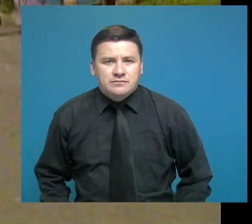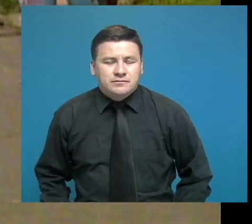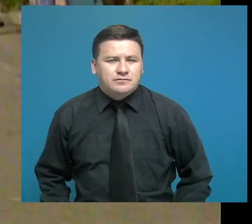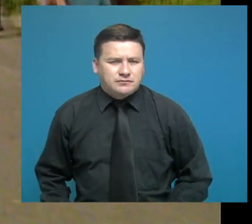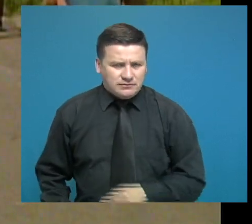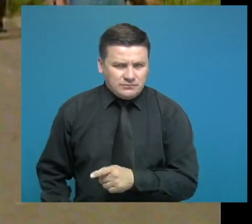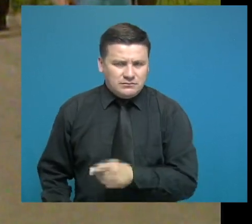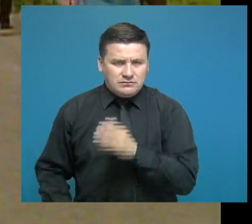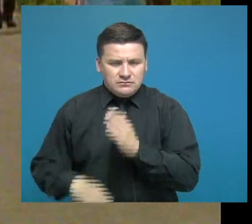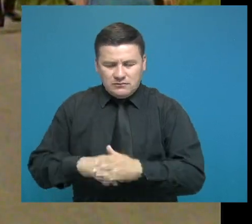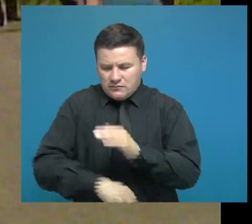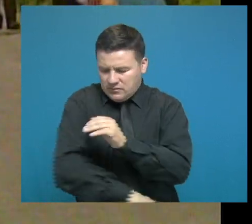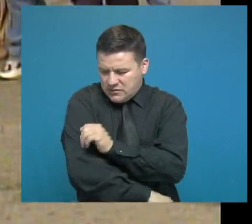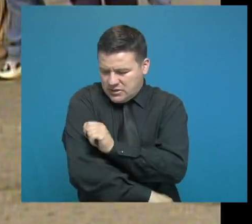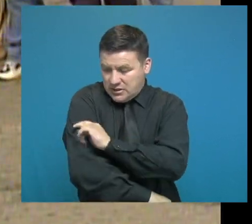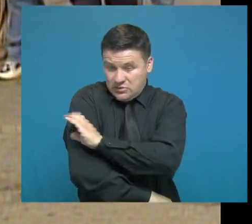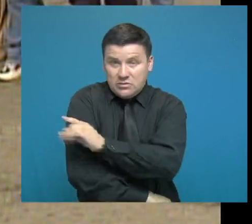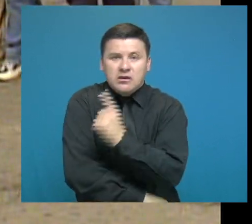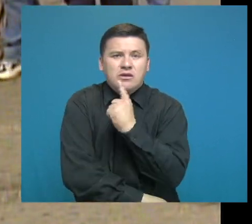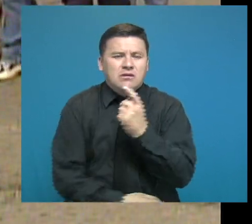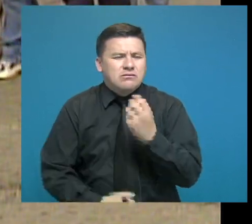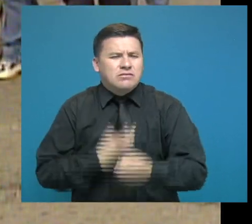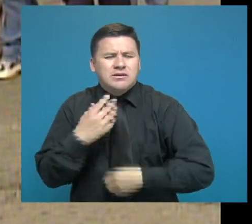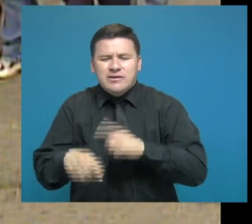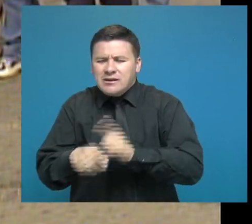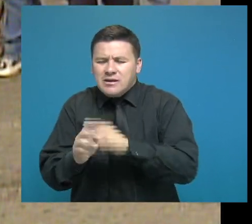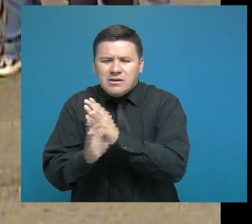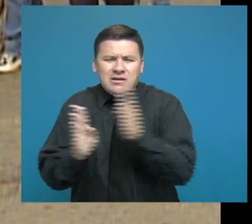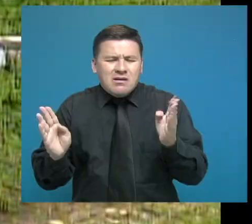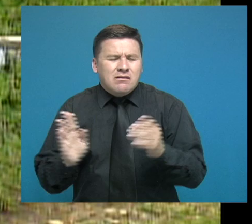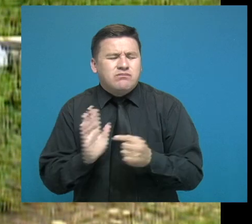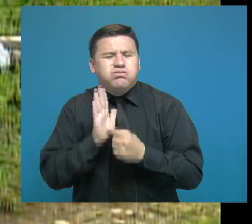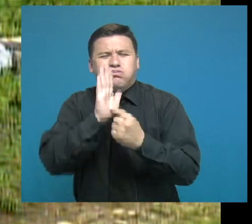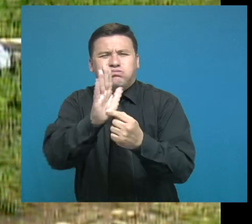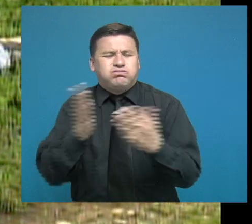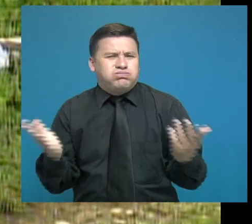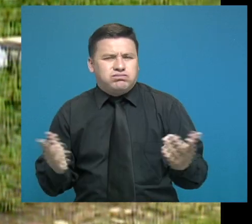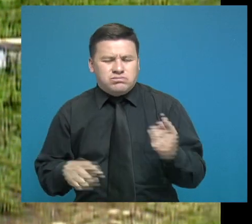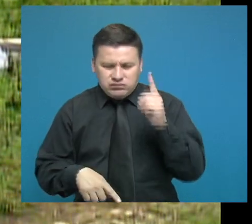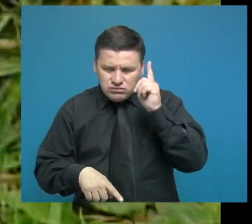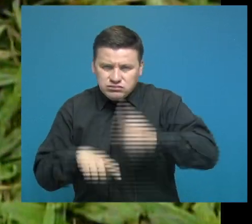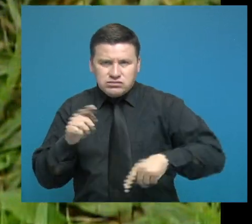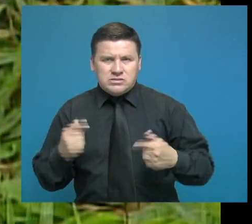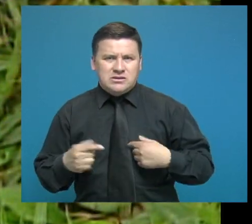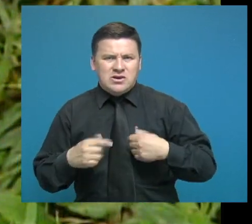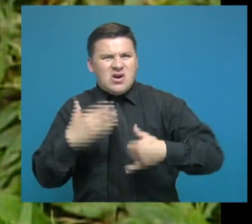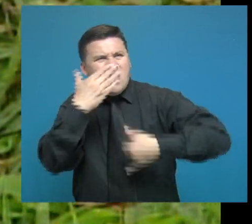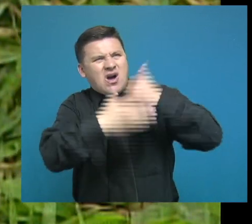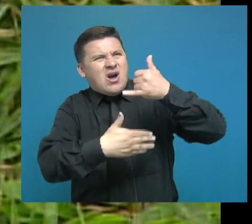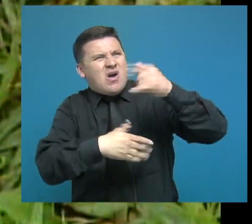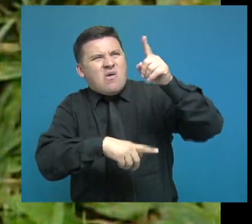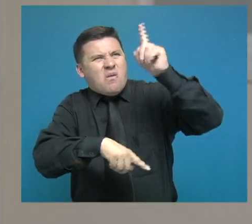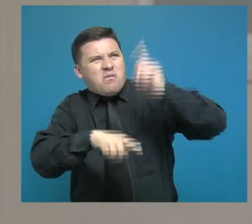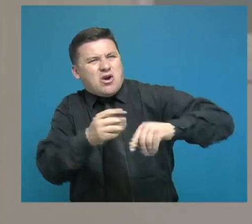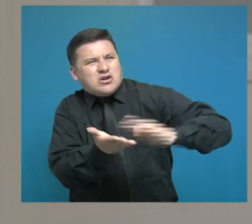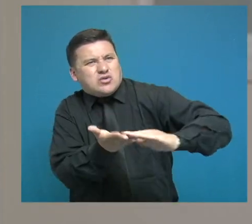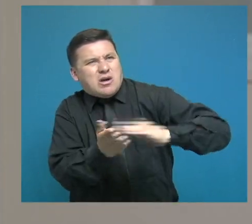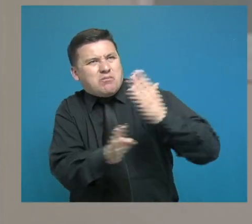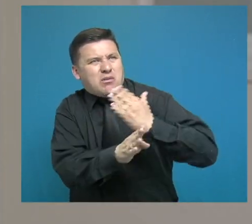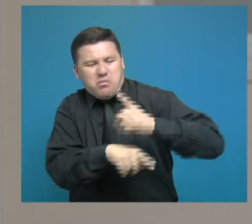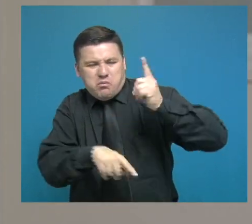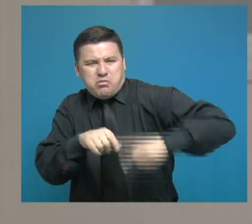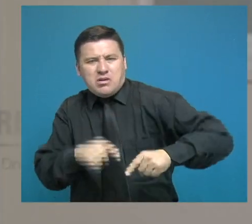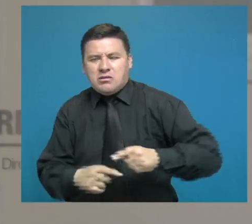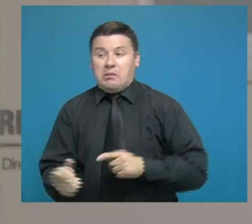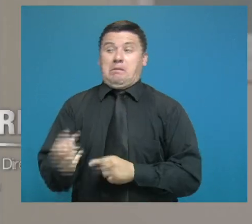En último término, el paramilitarismo lo que expresó en un momento fue la incapacidad de este paraíso